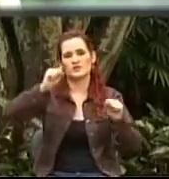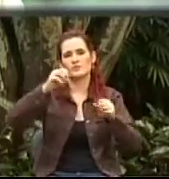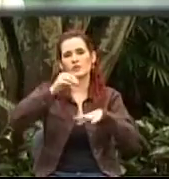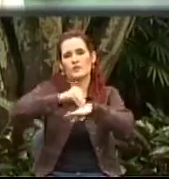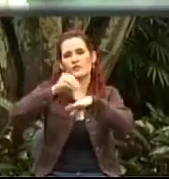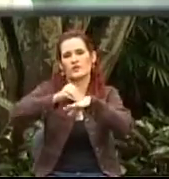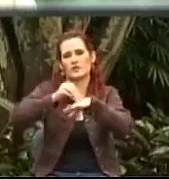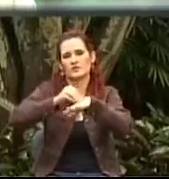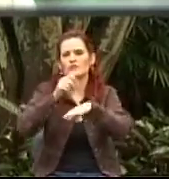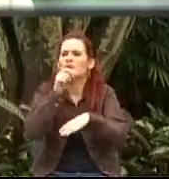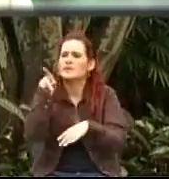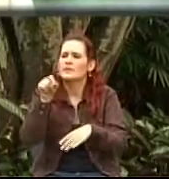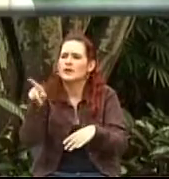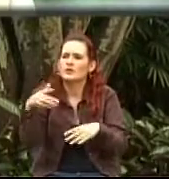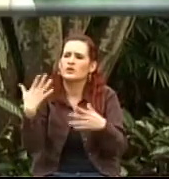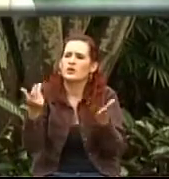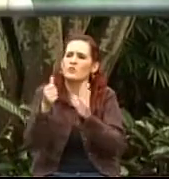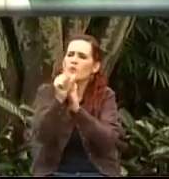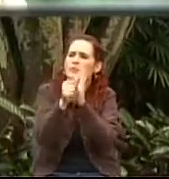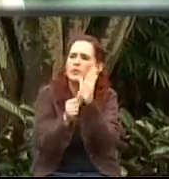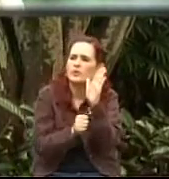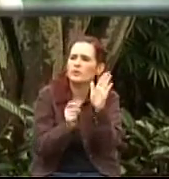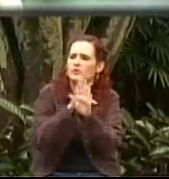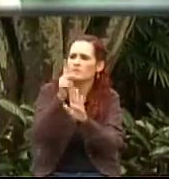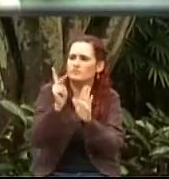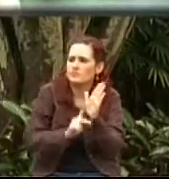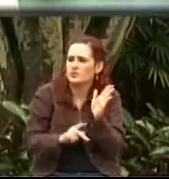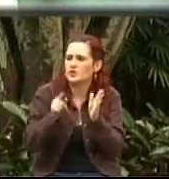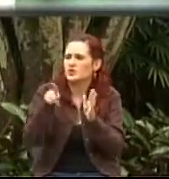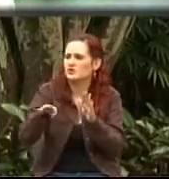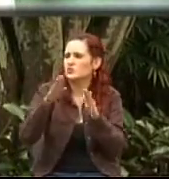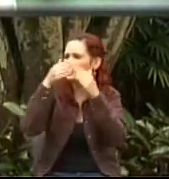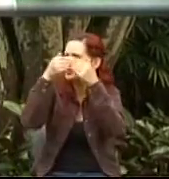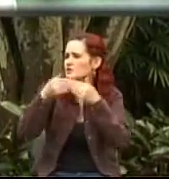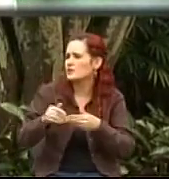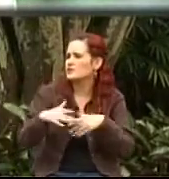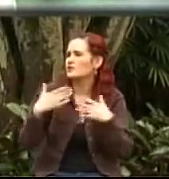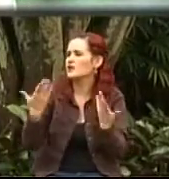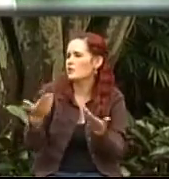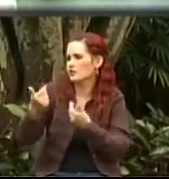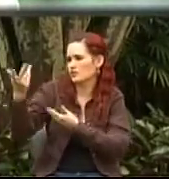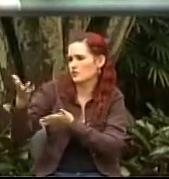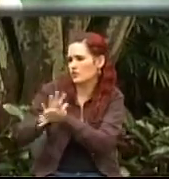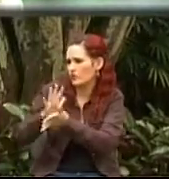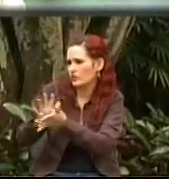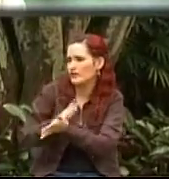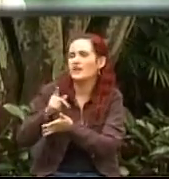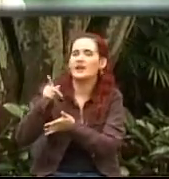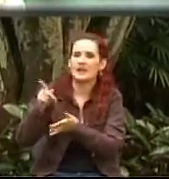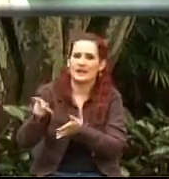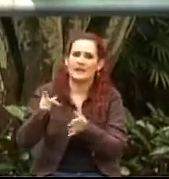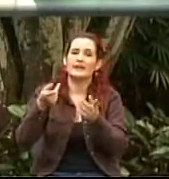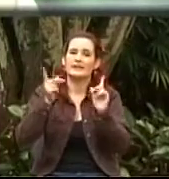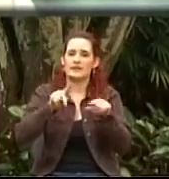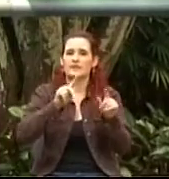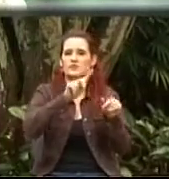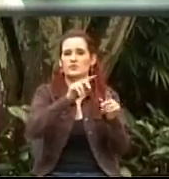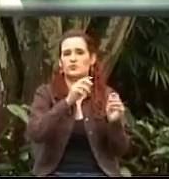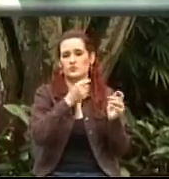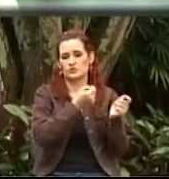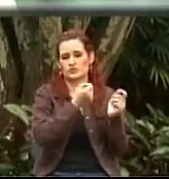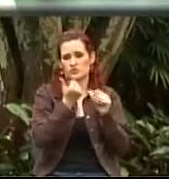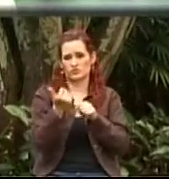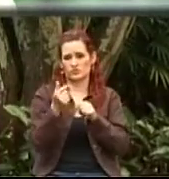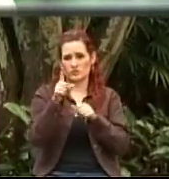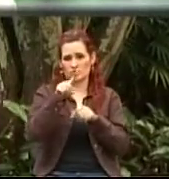preguntar un poco sobre la oferta de programas, planes y proyectos que tienen específicamente para esta población. La parte de subsidios le corresponde a la Ciudad de Medellín,